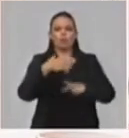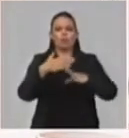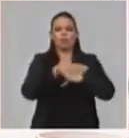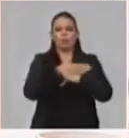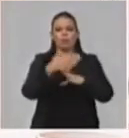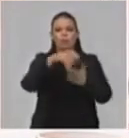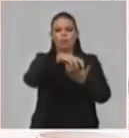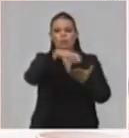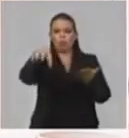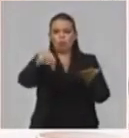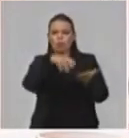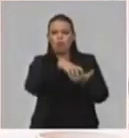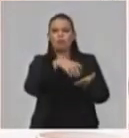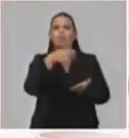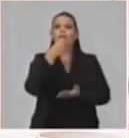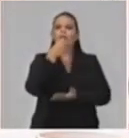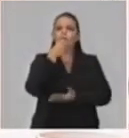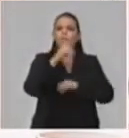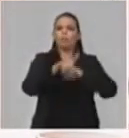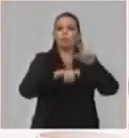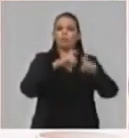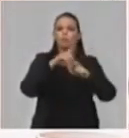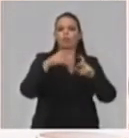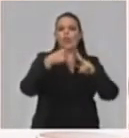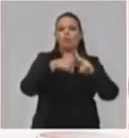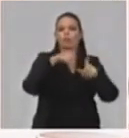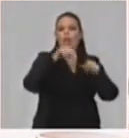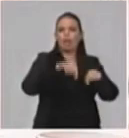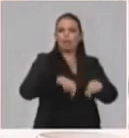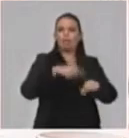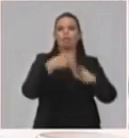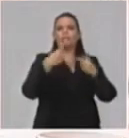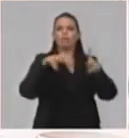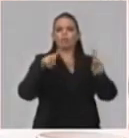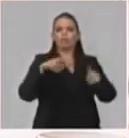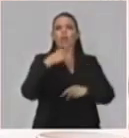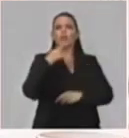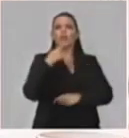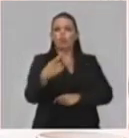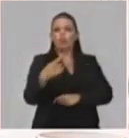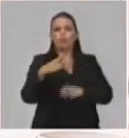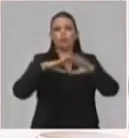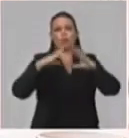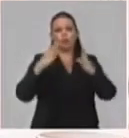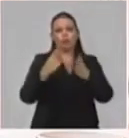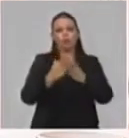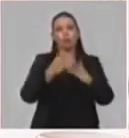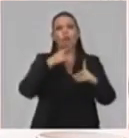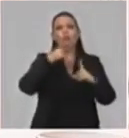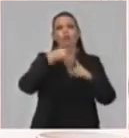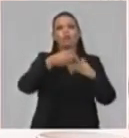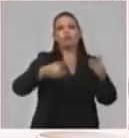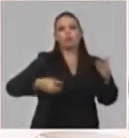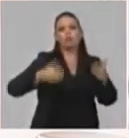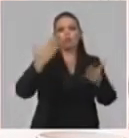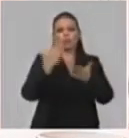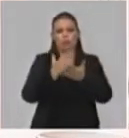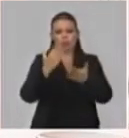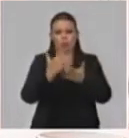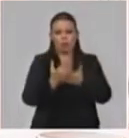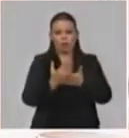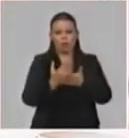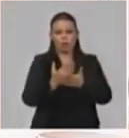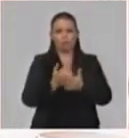respuesta a los padres y a los estudiantes sobre las inquietudes relacionadas con la evaluación escolar. Pero además, yo quiero exhortar a que las vean